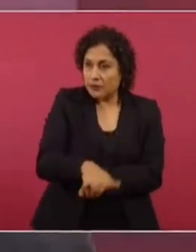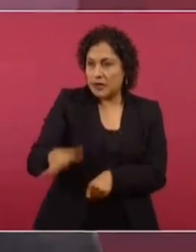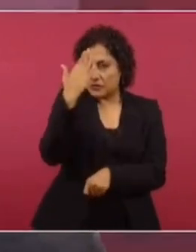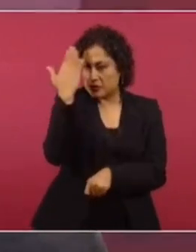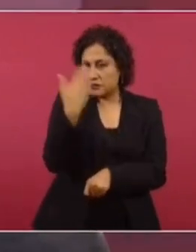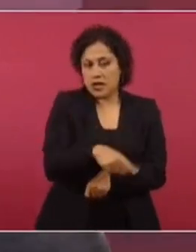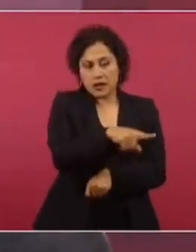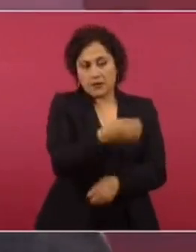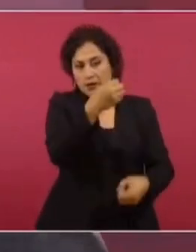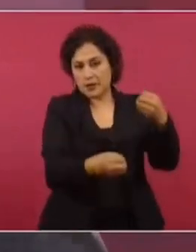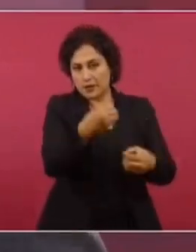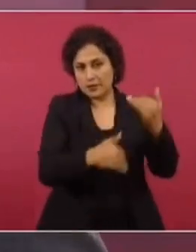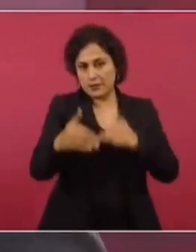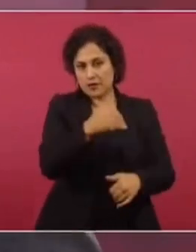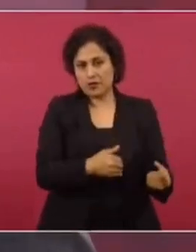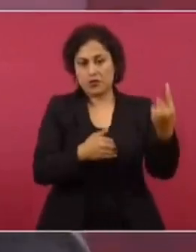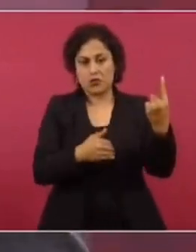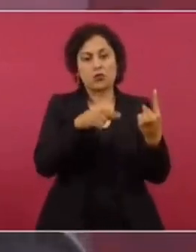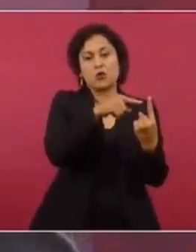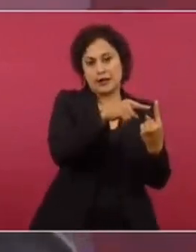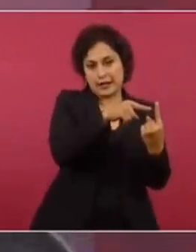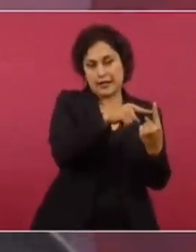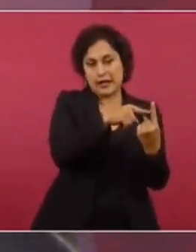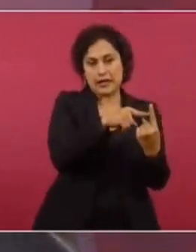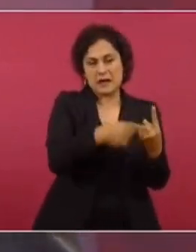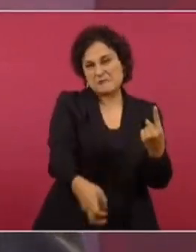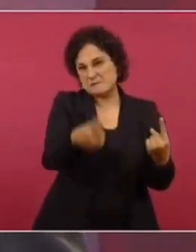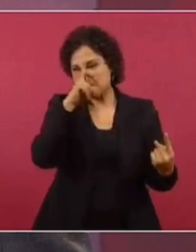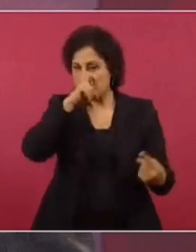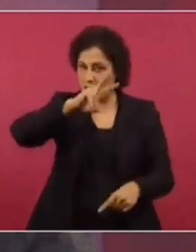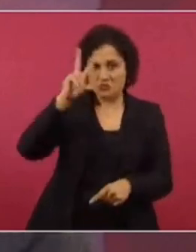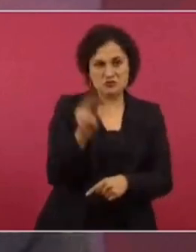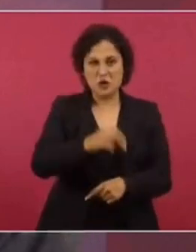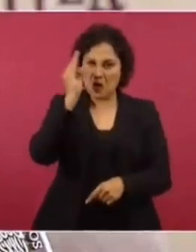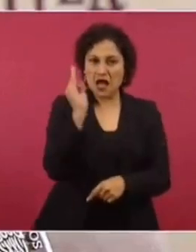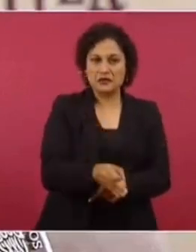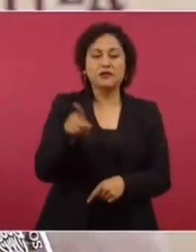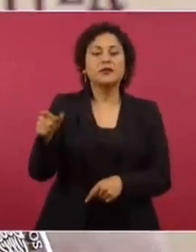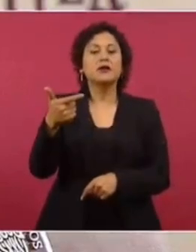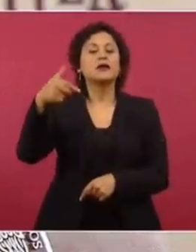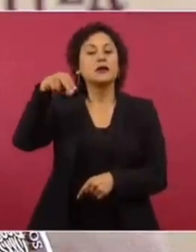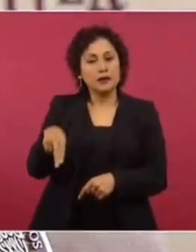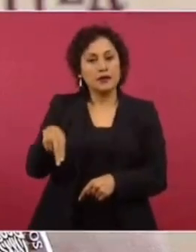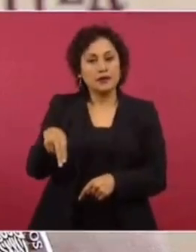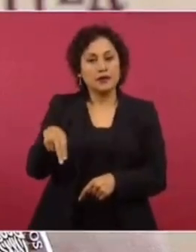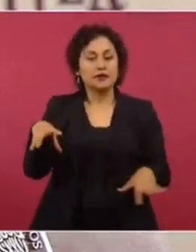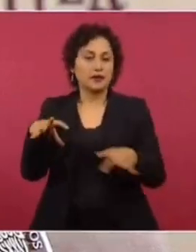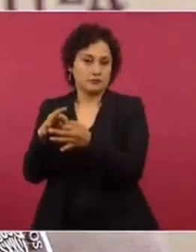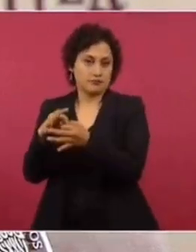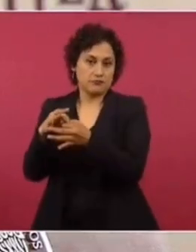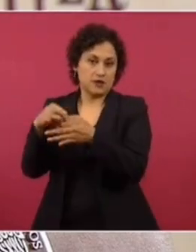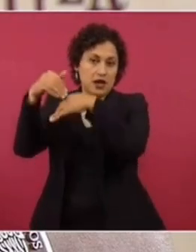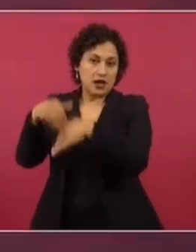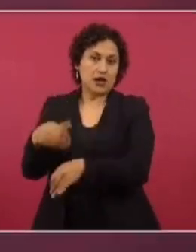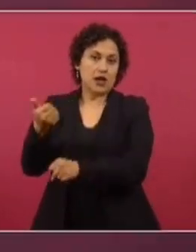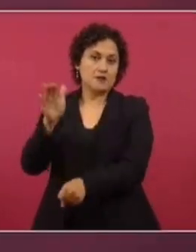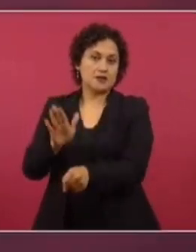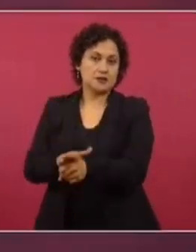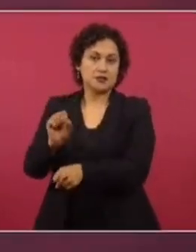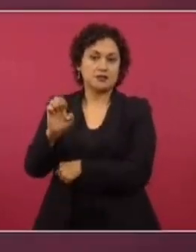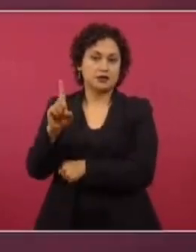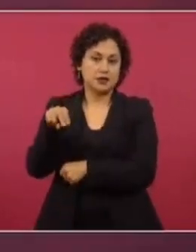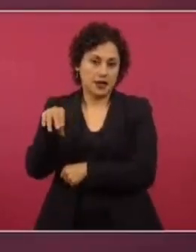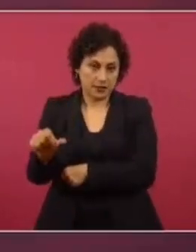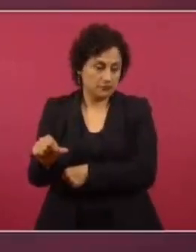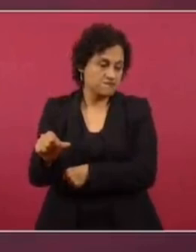con mayor ahínco se opuso a que la Guardia Nacional estuviera bajo el control operativo y administrativo de la Secretaría de la